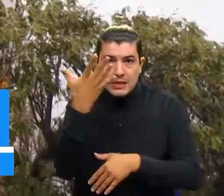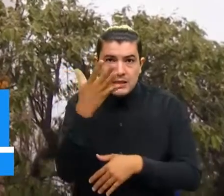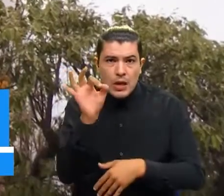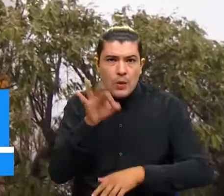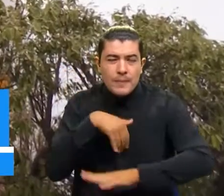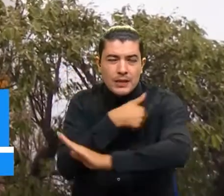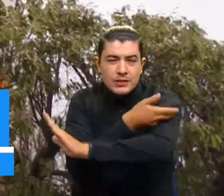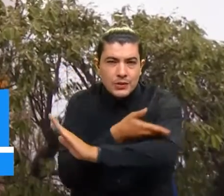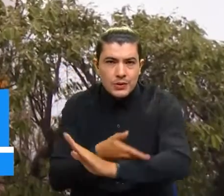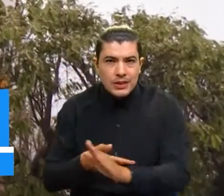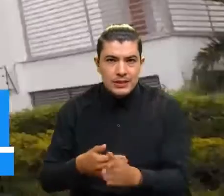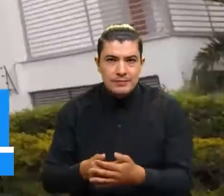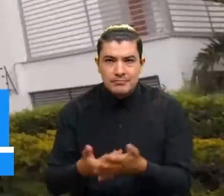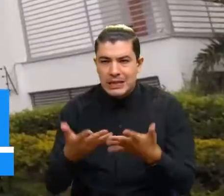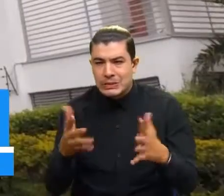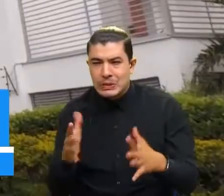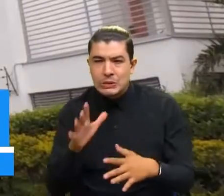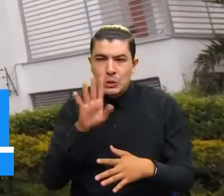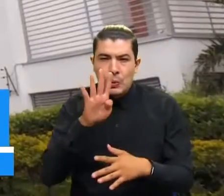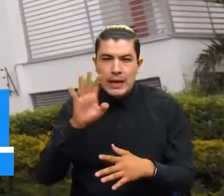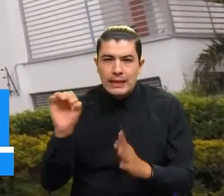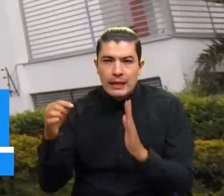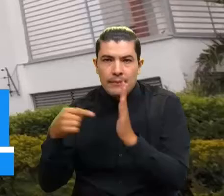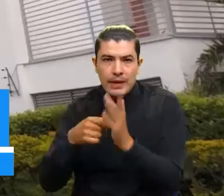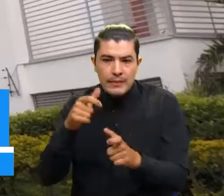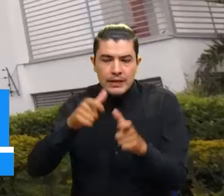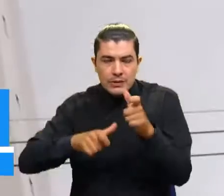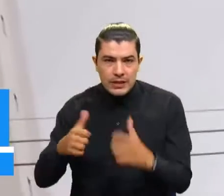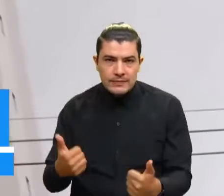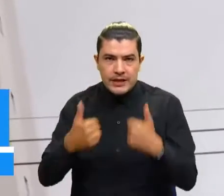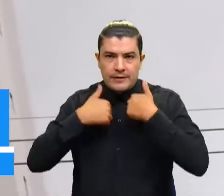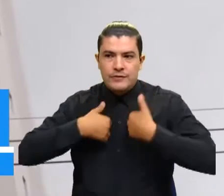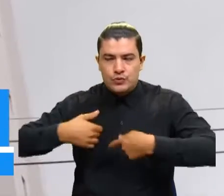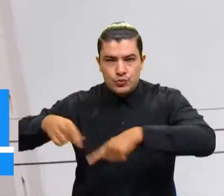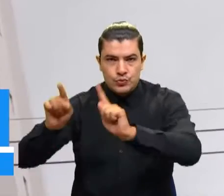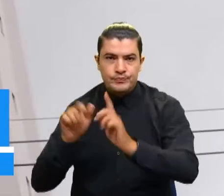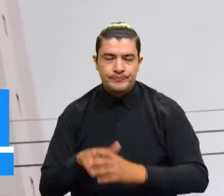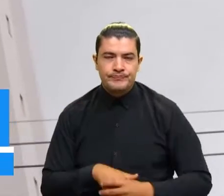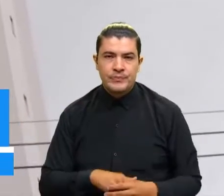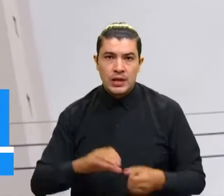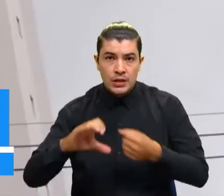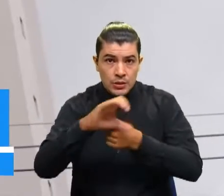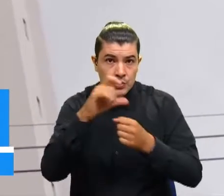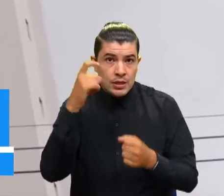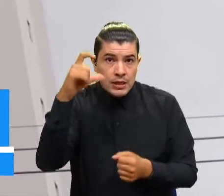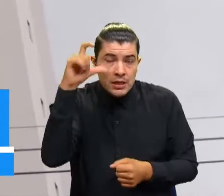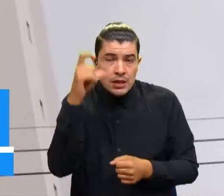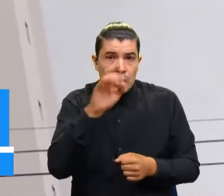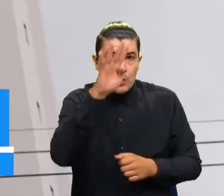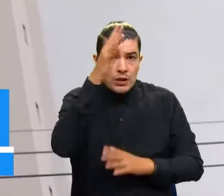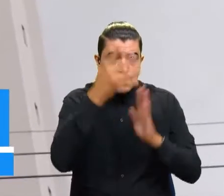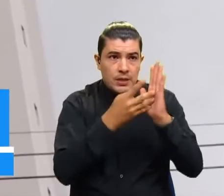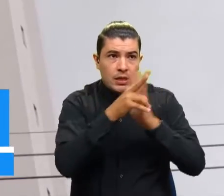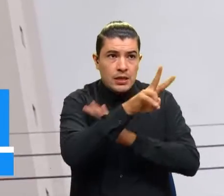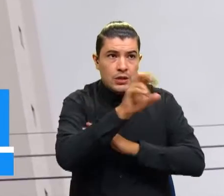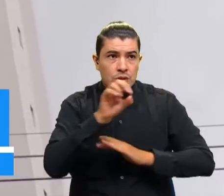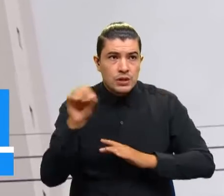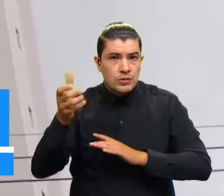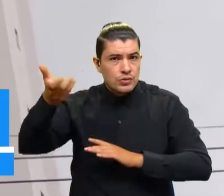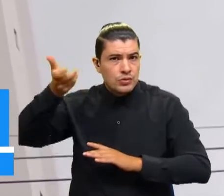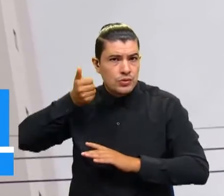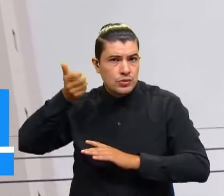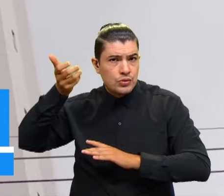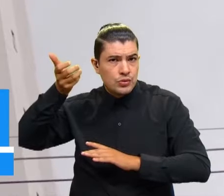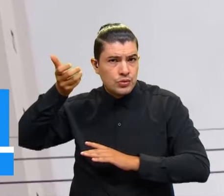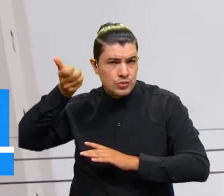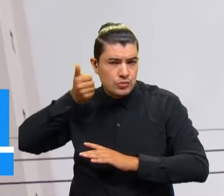pesos, son un promedio de 40 mil beneficiarios con esta modalidad. Cúcuta reporta 4.200 subsidios que se han entregado